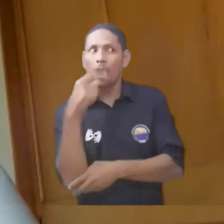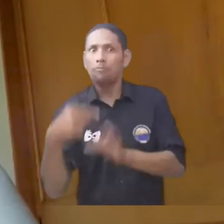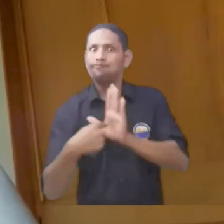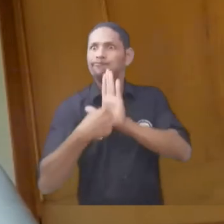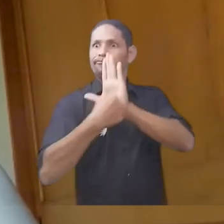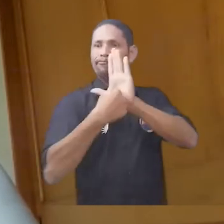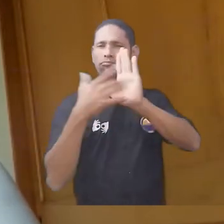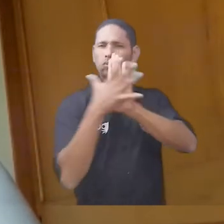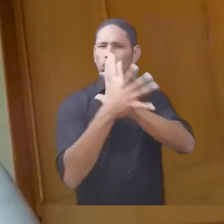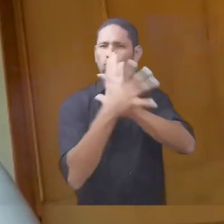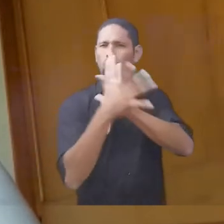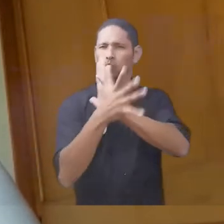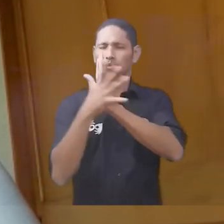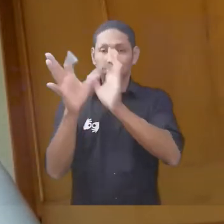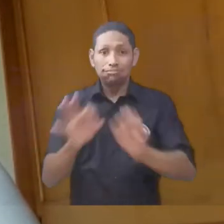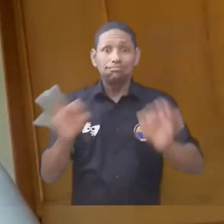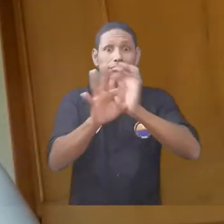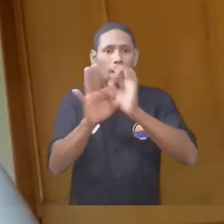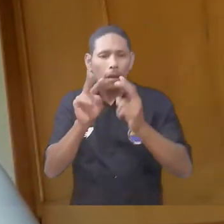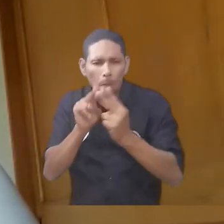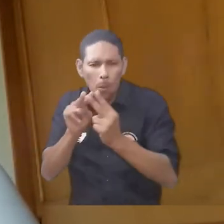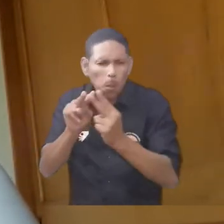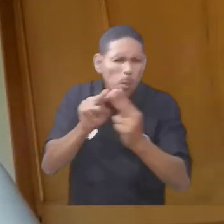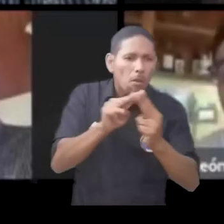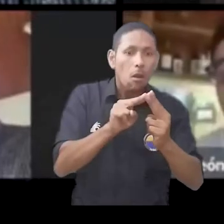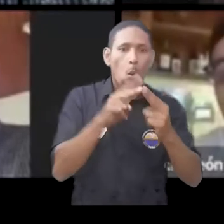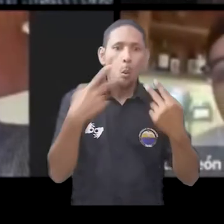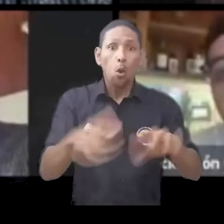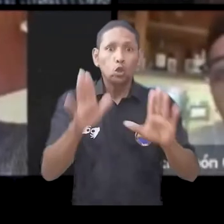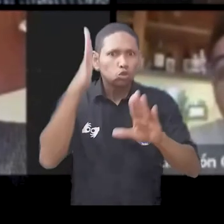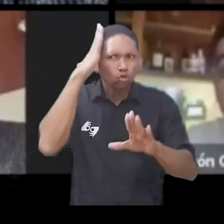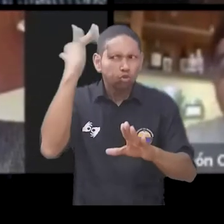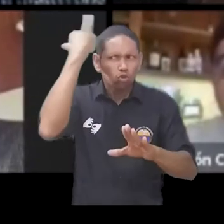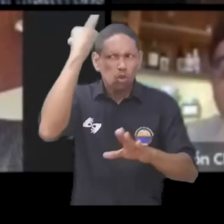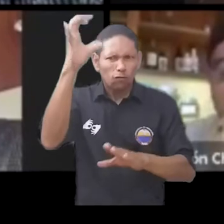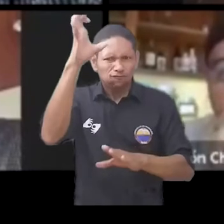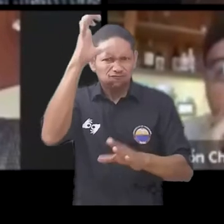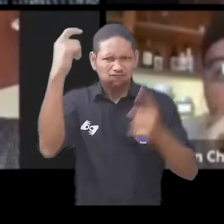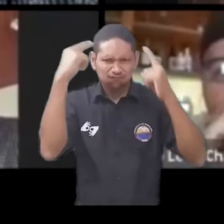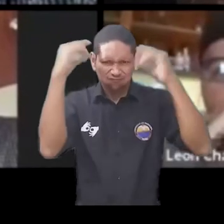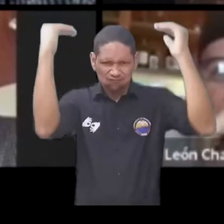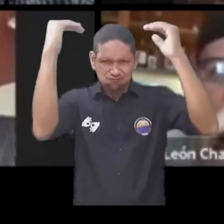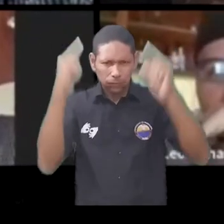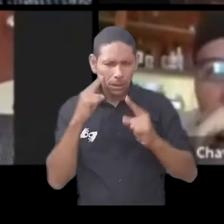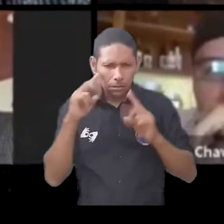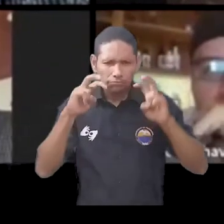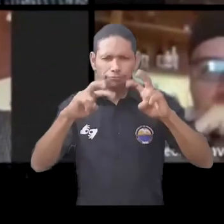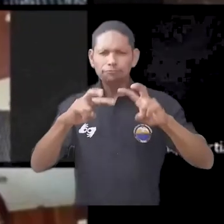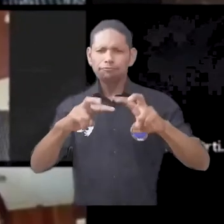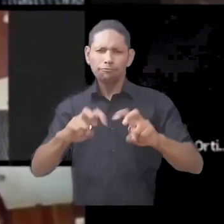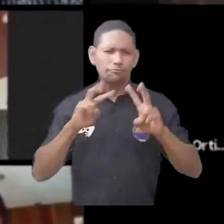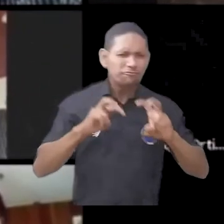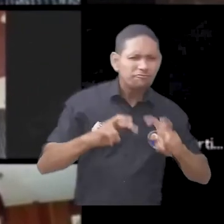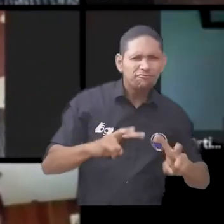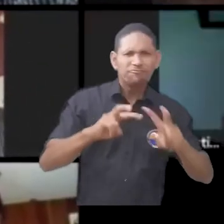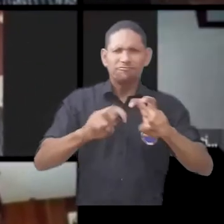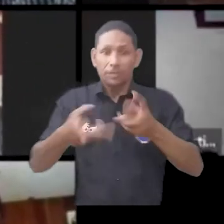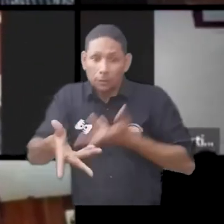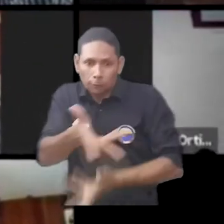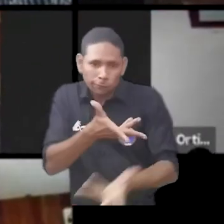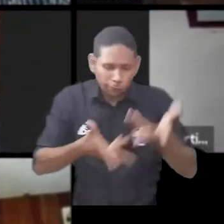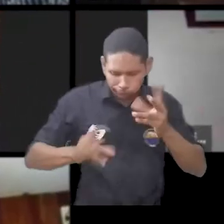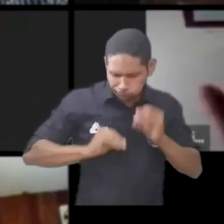darle esa parte académica de manera que podamos después generar productos en los que